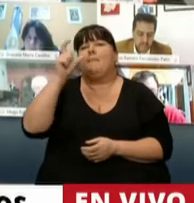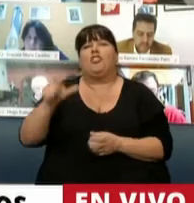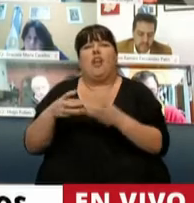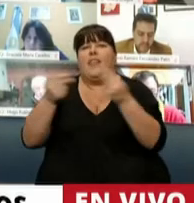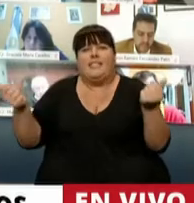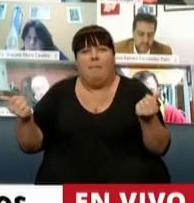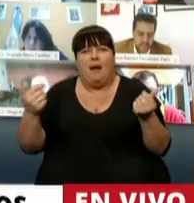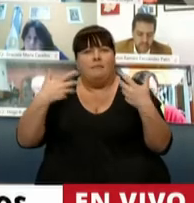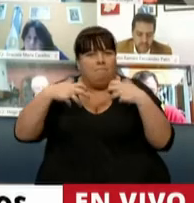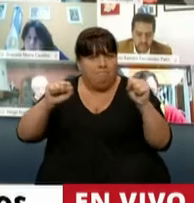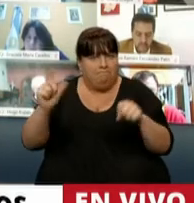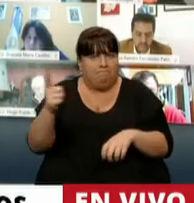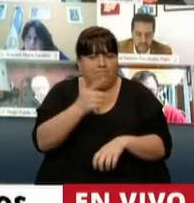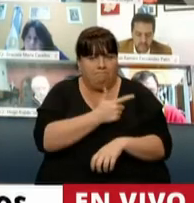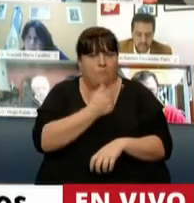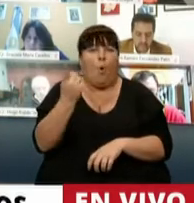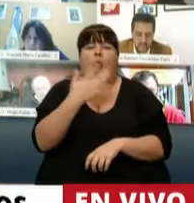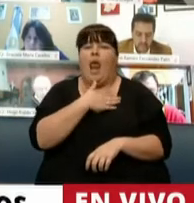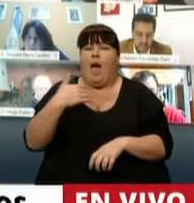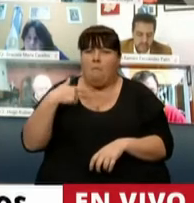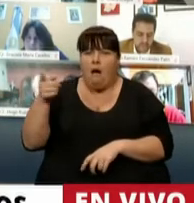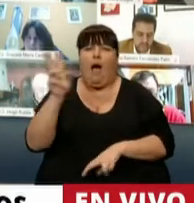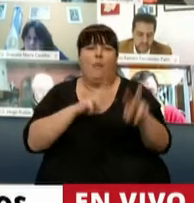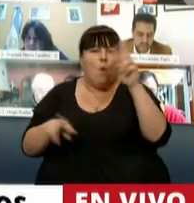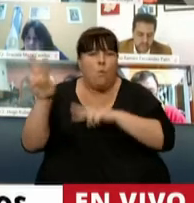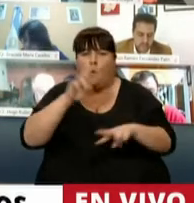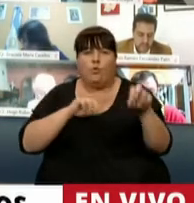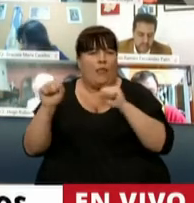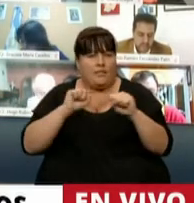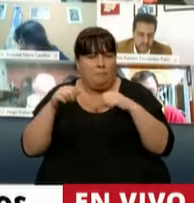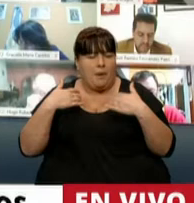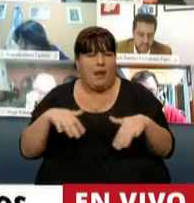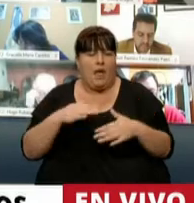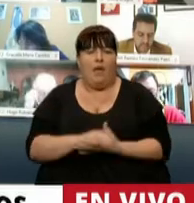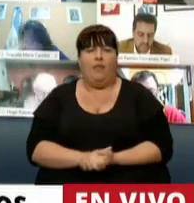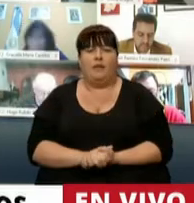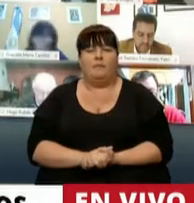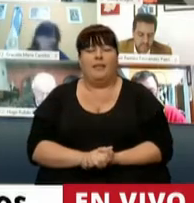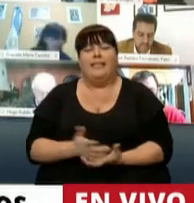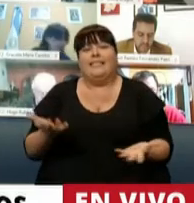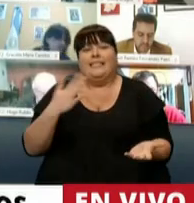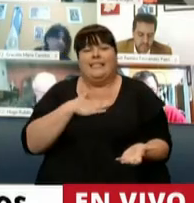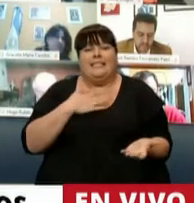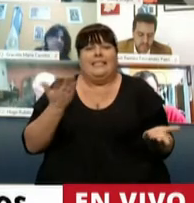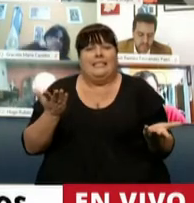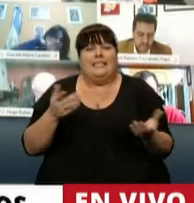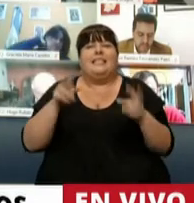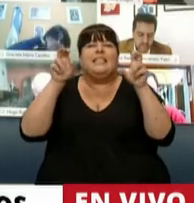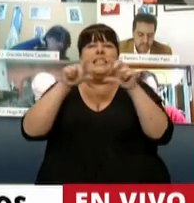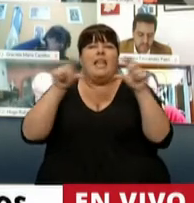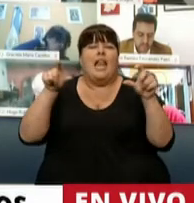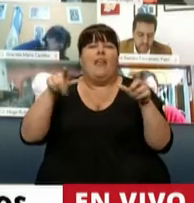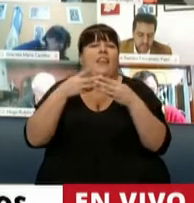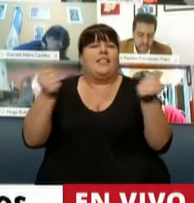desaparezca y no se la pueda encontrar. Hay una madre que lo está buscando desesperadamente y lamentablemente la carátula